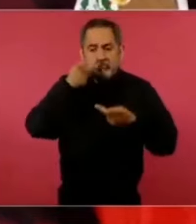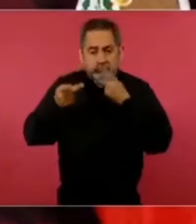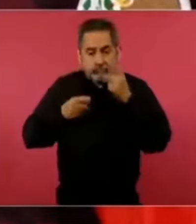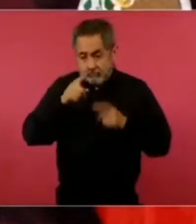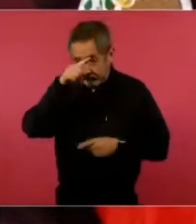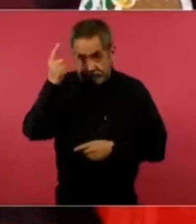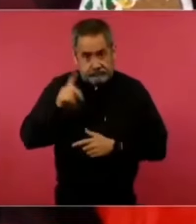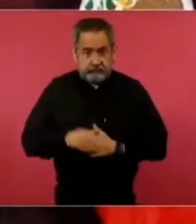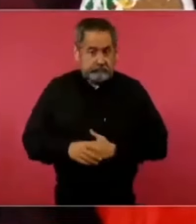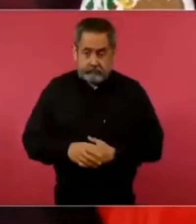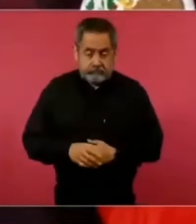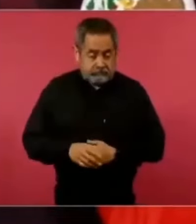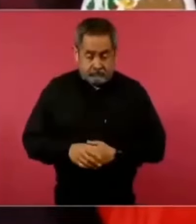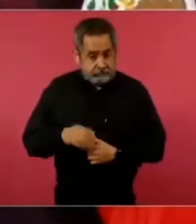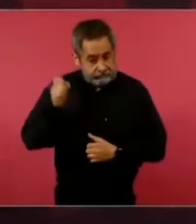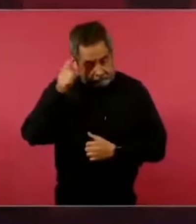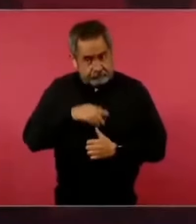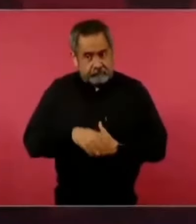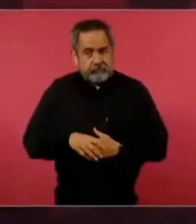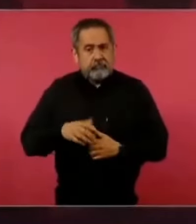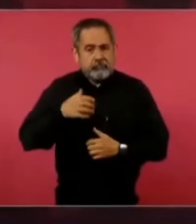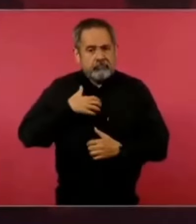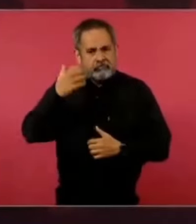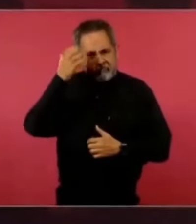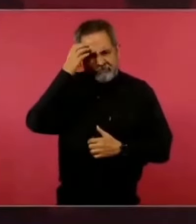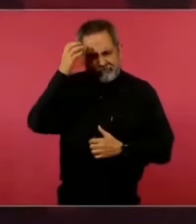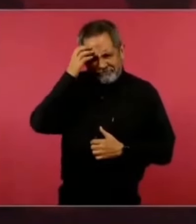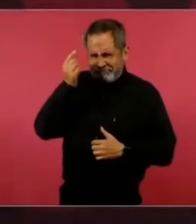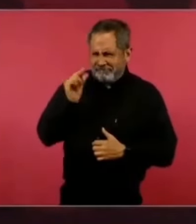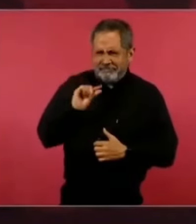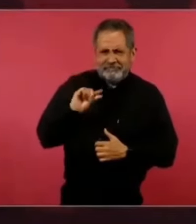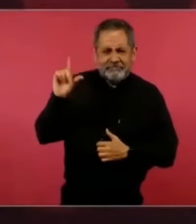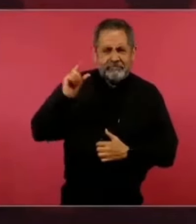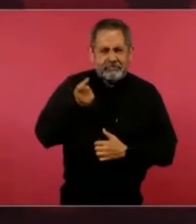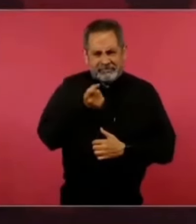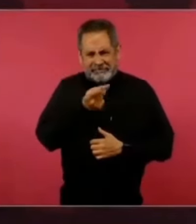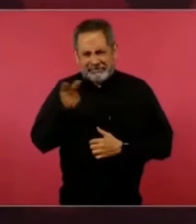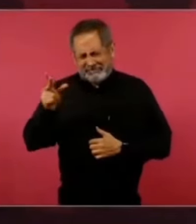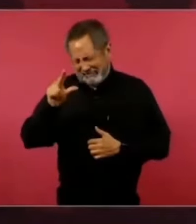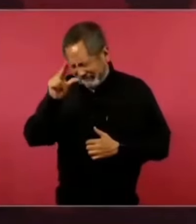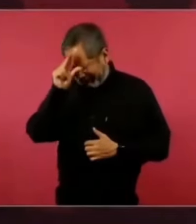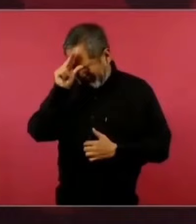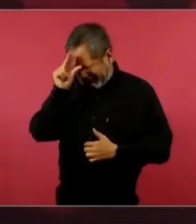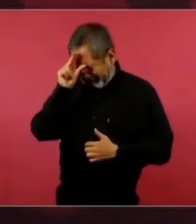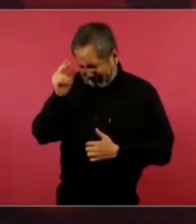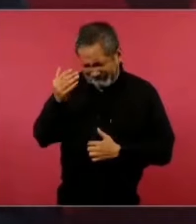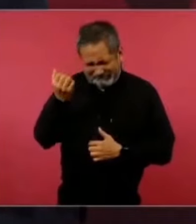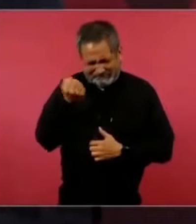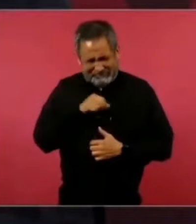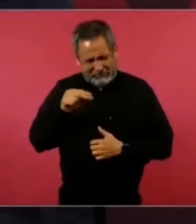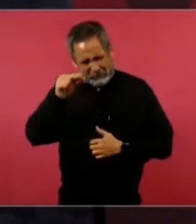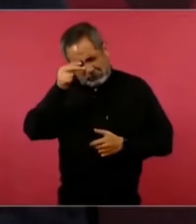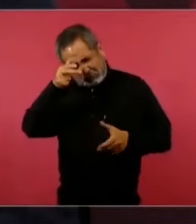Yo conozco casos de gente brillante, brillante, brillante, brillante, brillante,